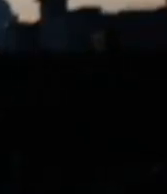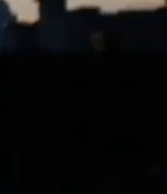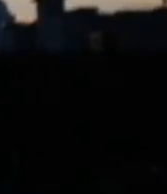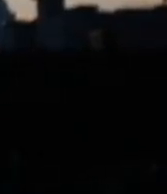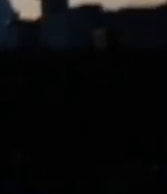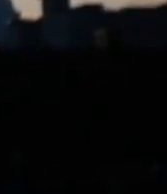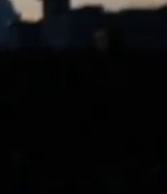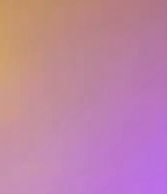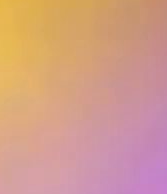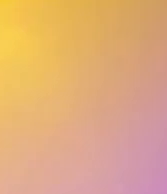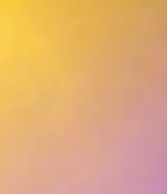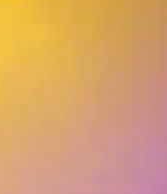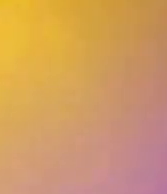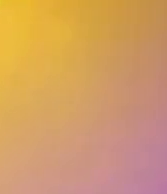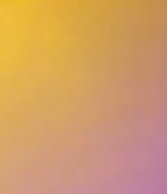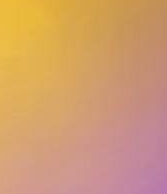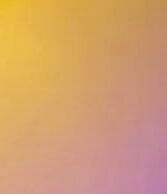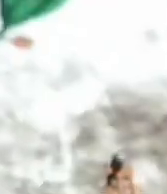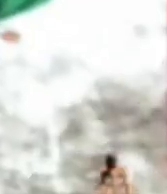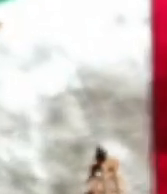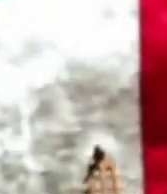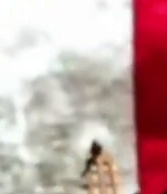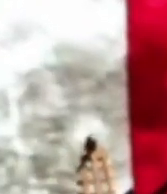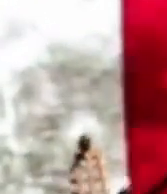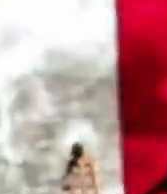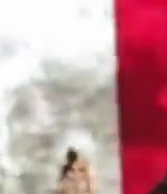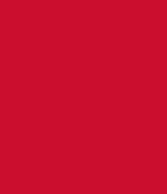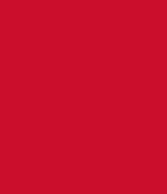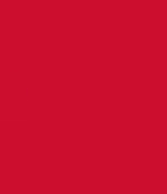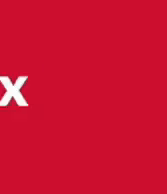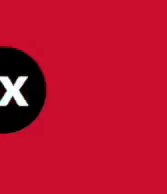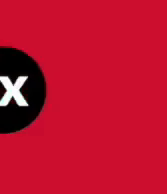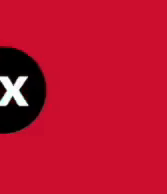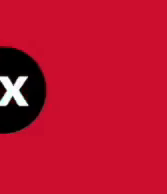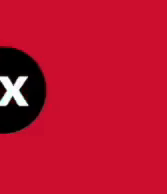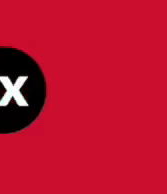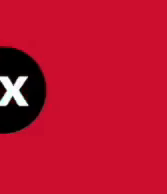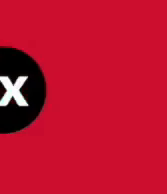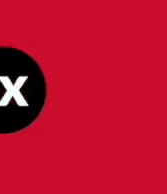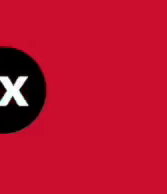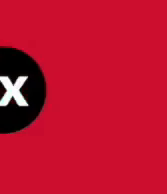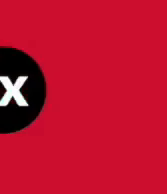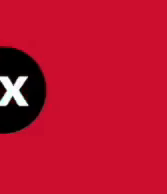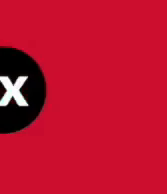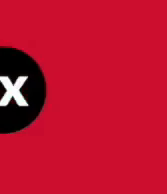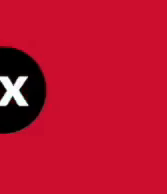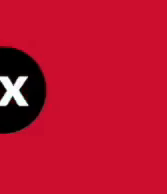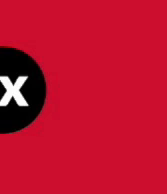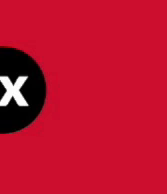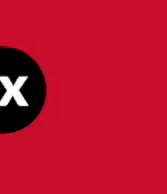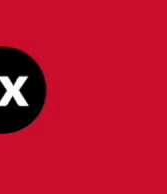los eventos culturales Más importantes Que hemos presentado Entra a www